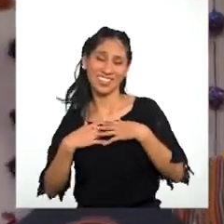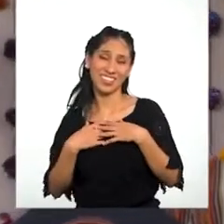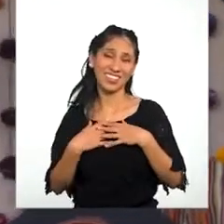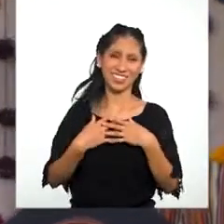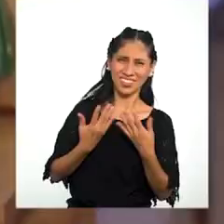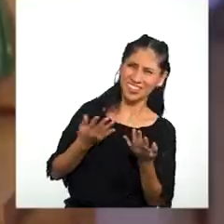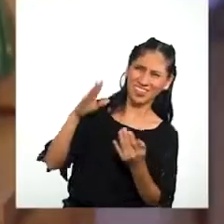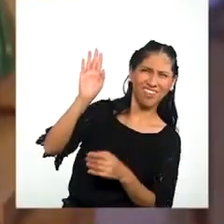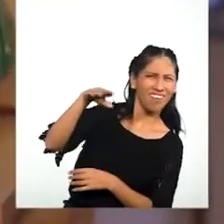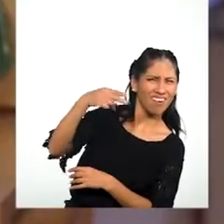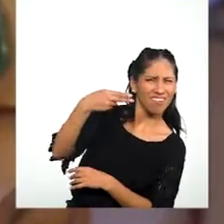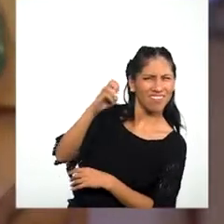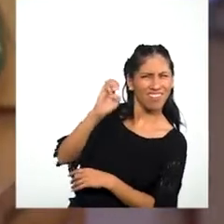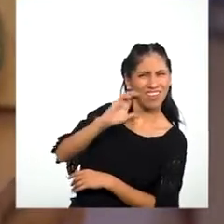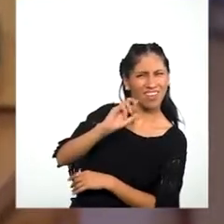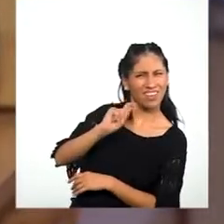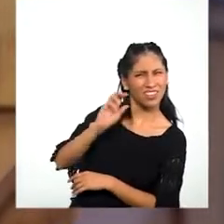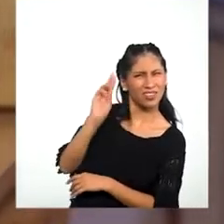¡Héctor!